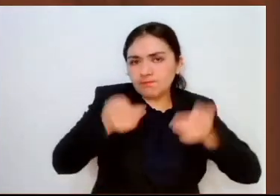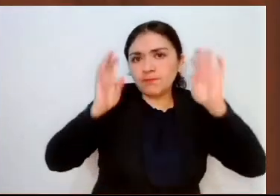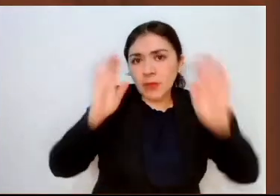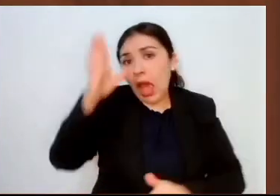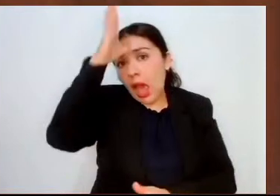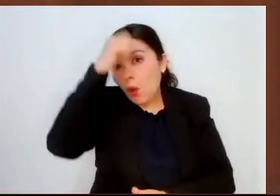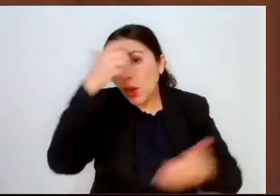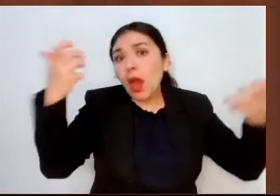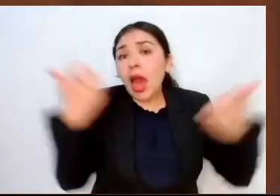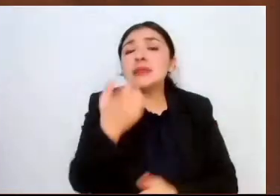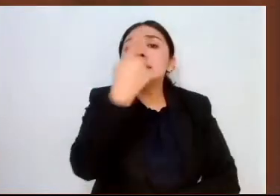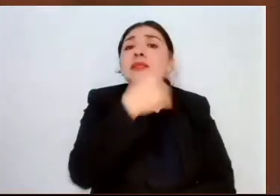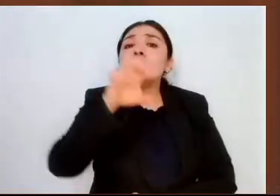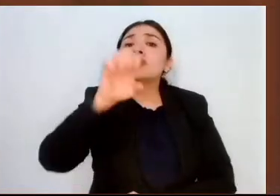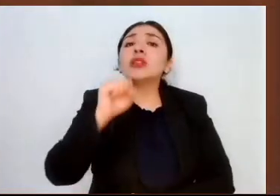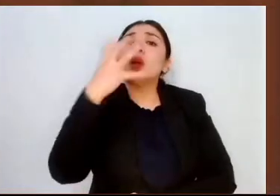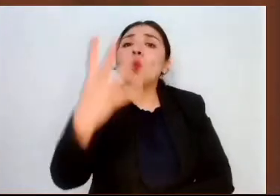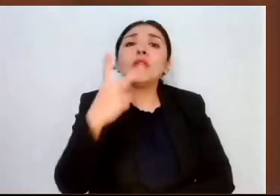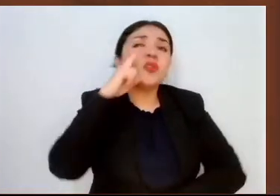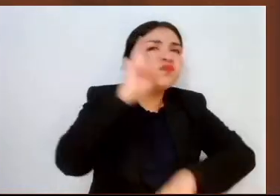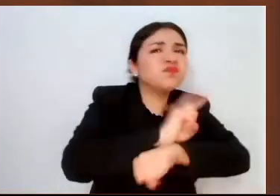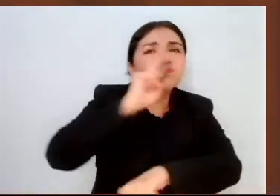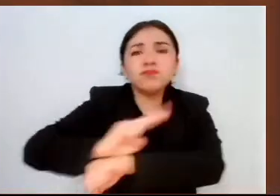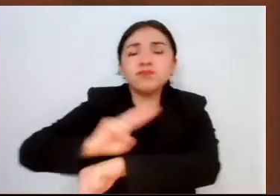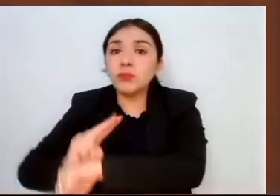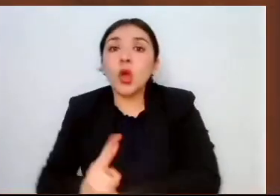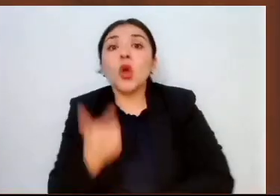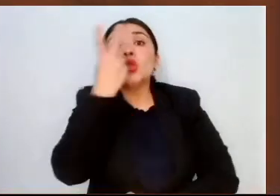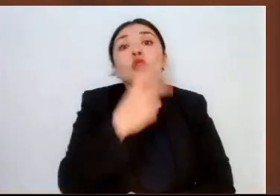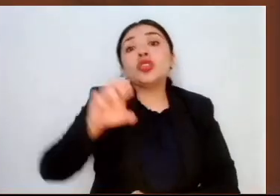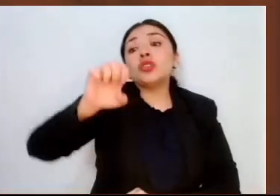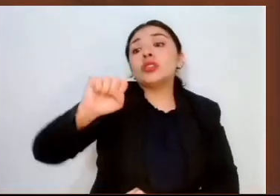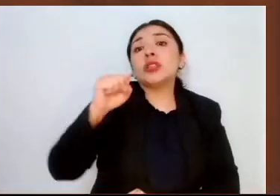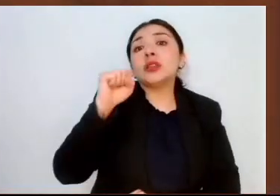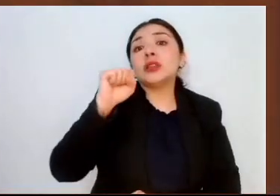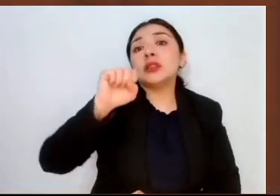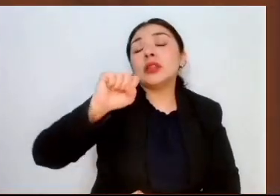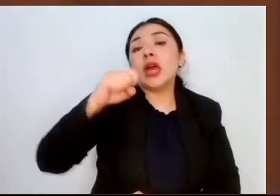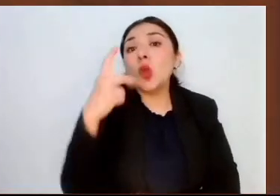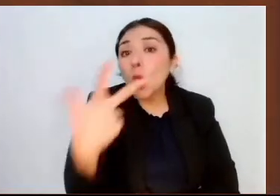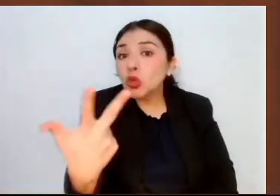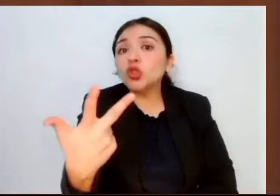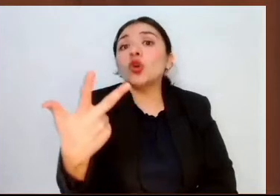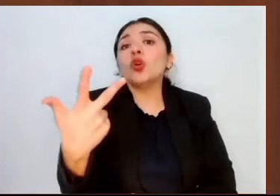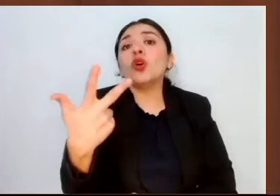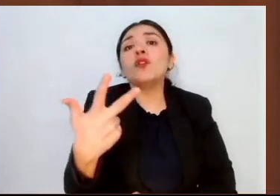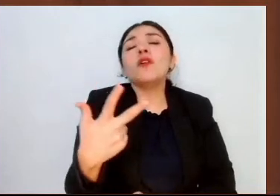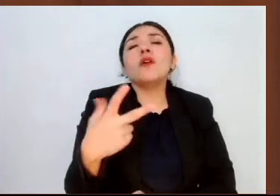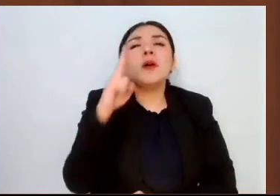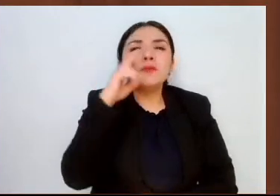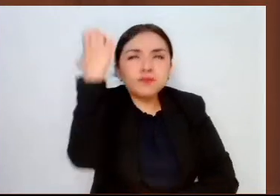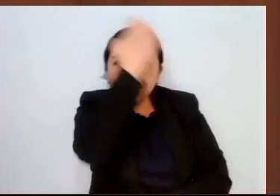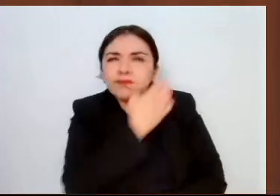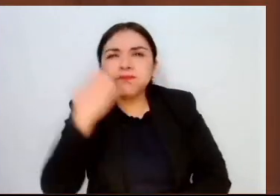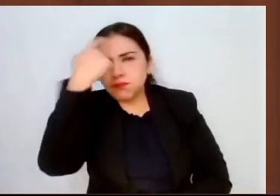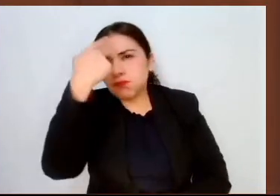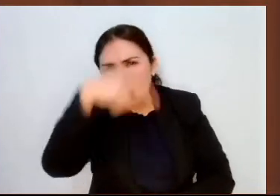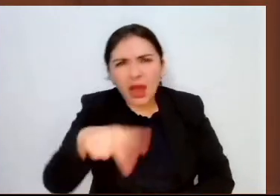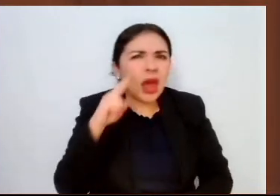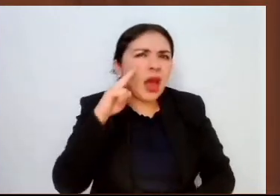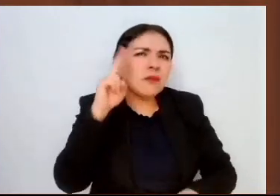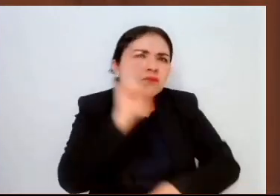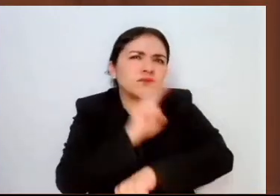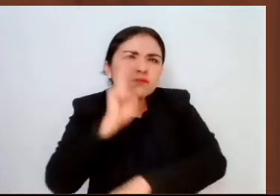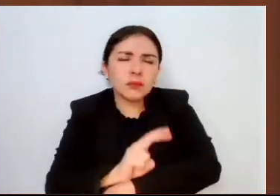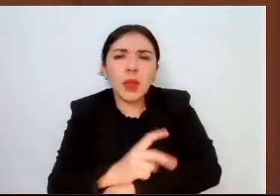164 operativos y 268 filtros de revisión, donde se